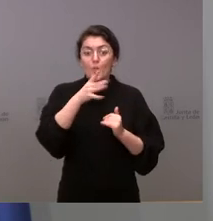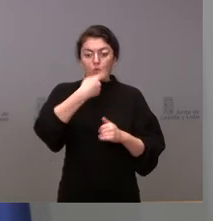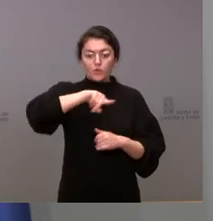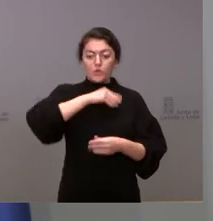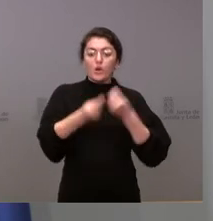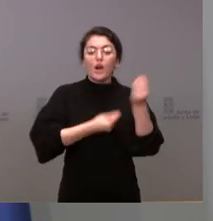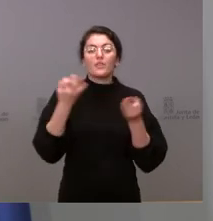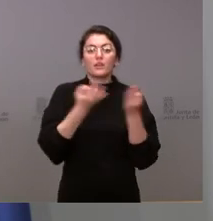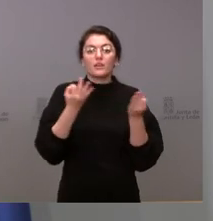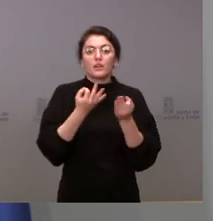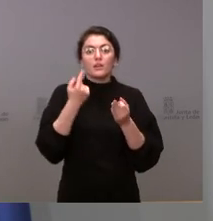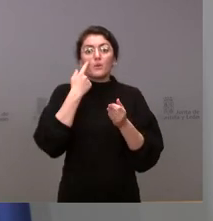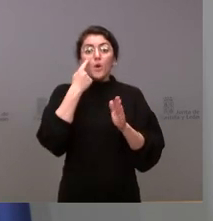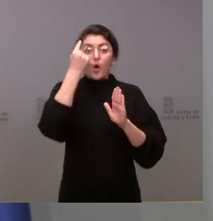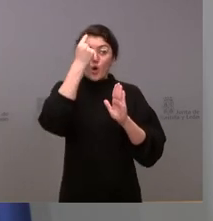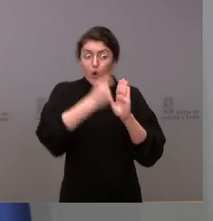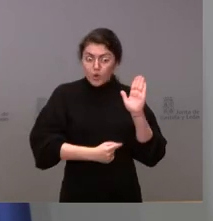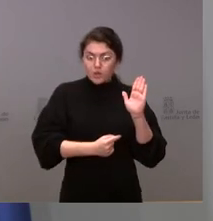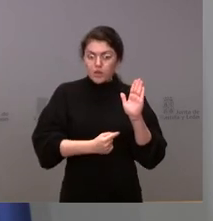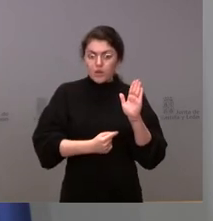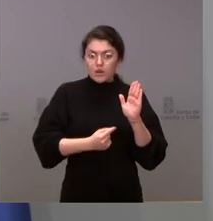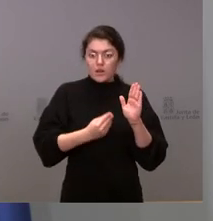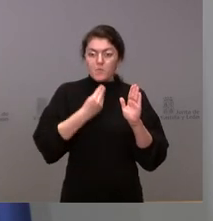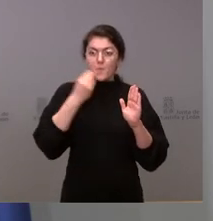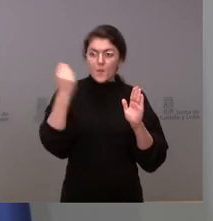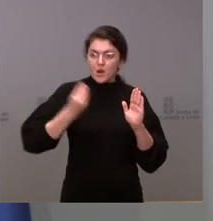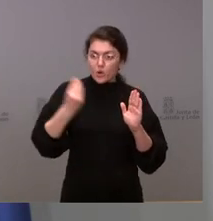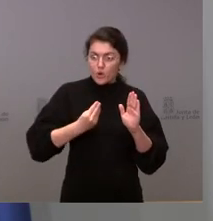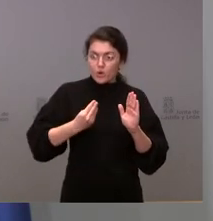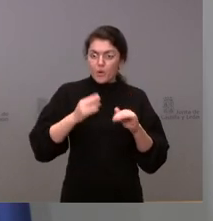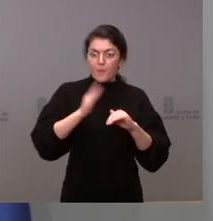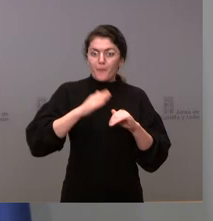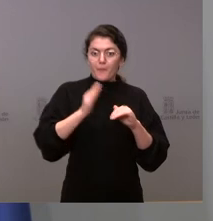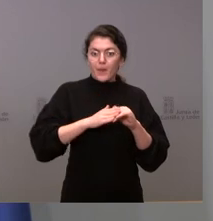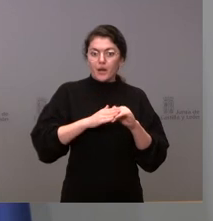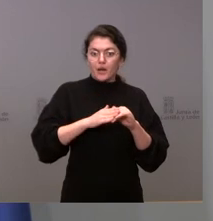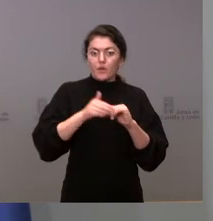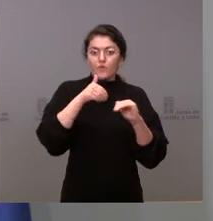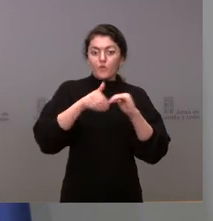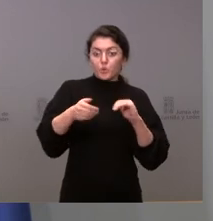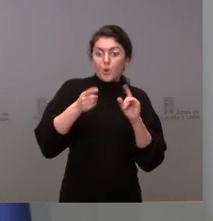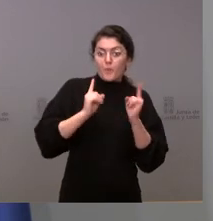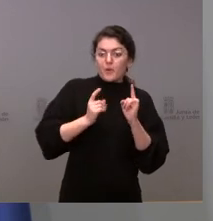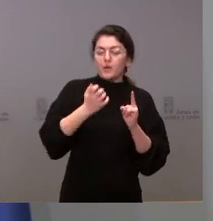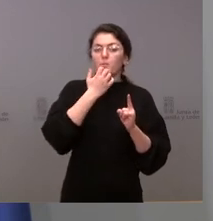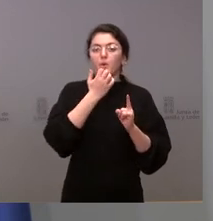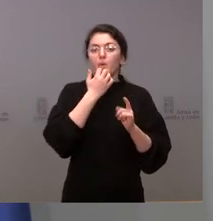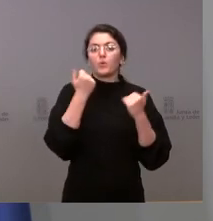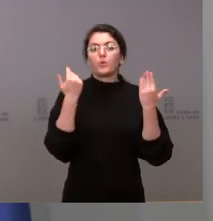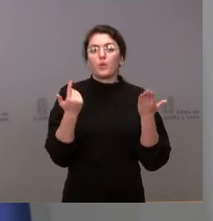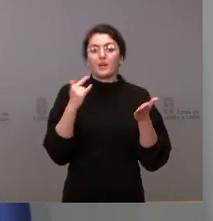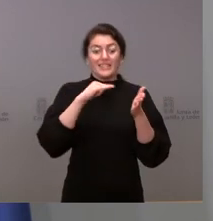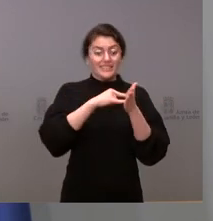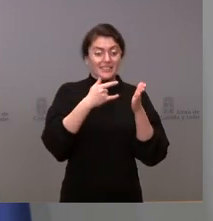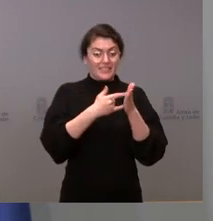si esta surgiera que en definitiva es tener un buen sistema sanitario que atienda el caso de enfermedad